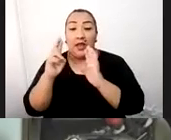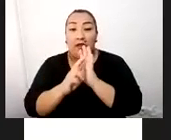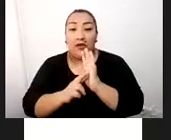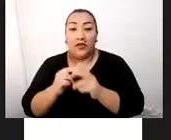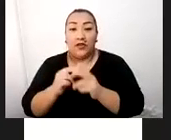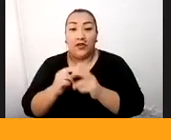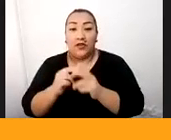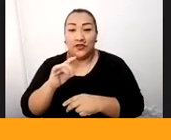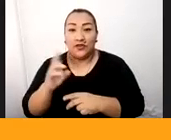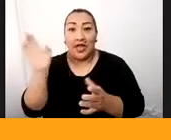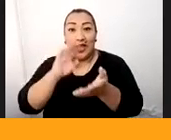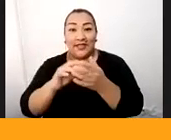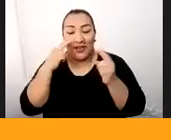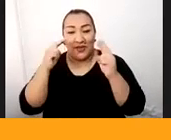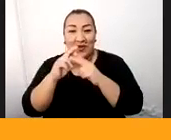hasta una próxima oportunidad. oportunidad.